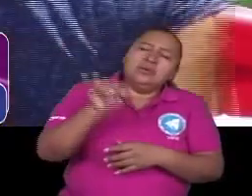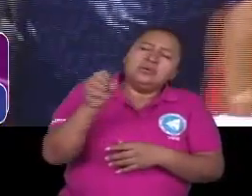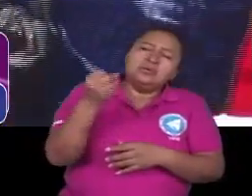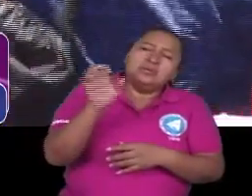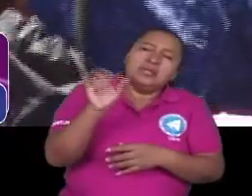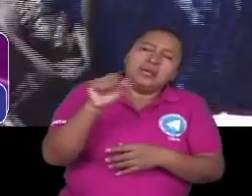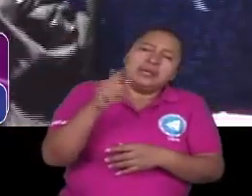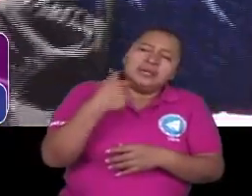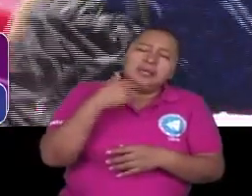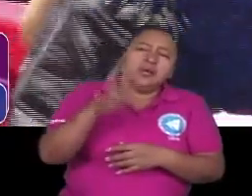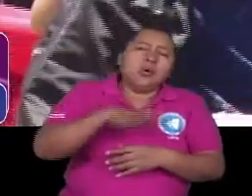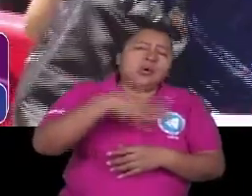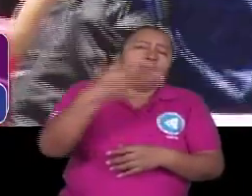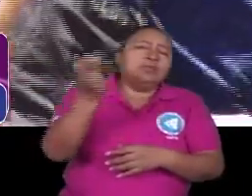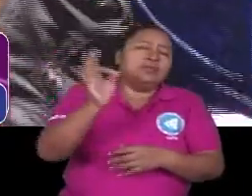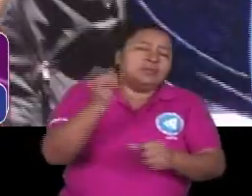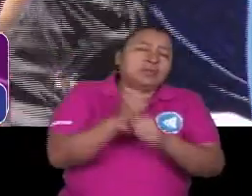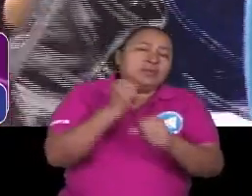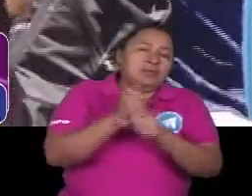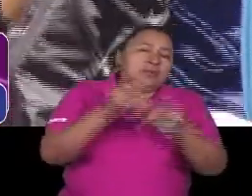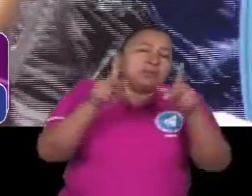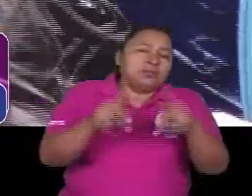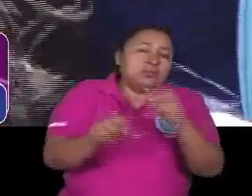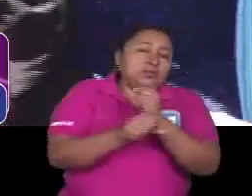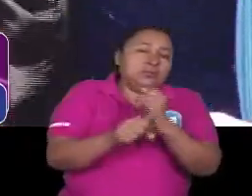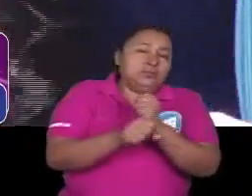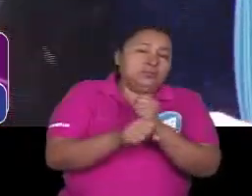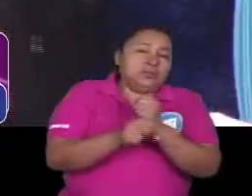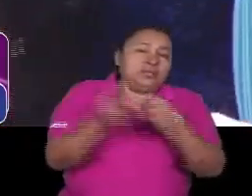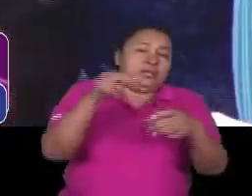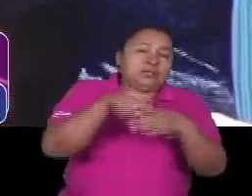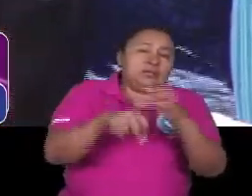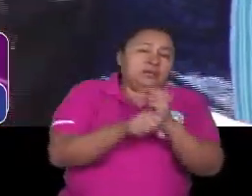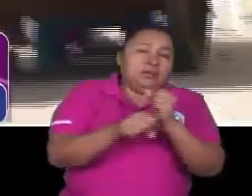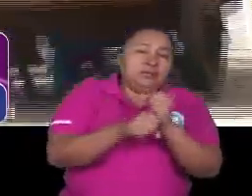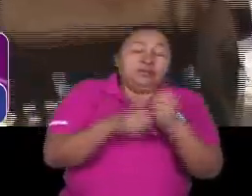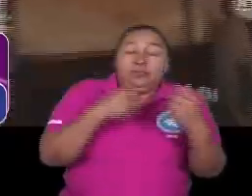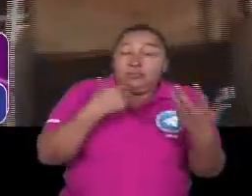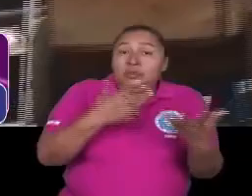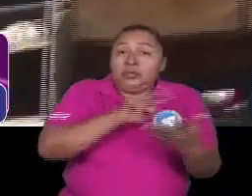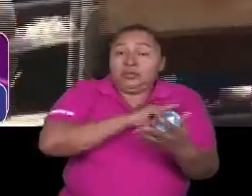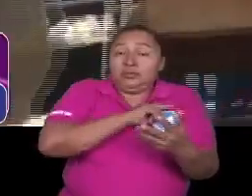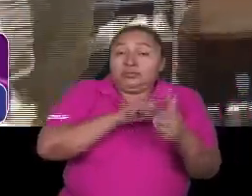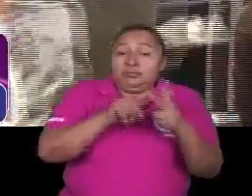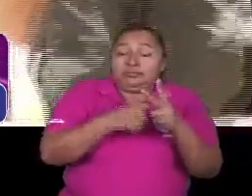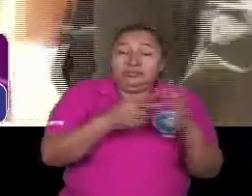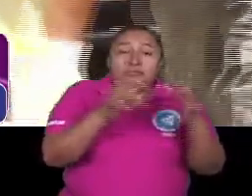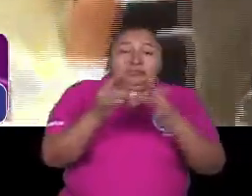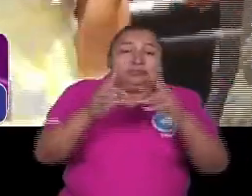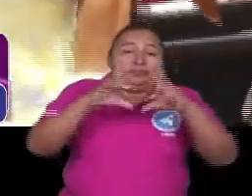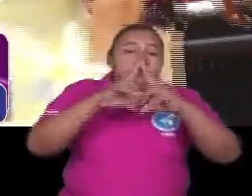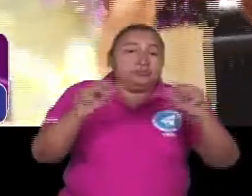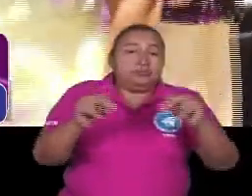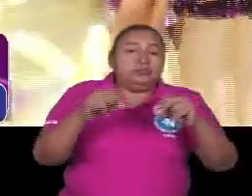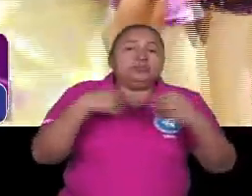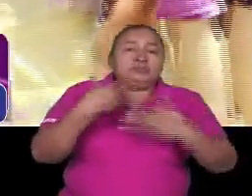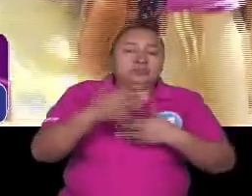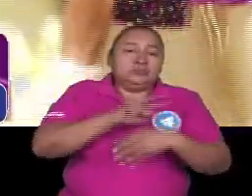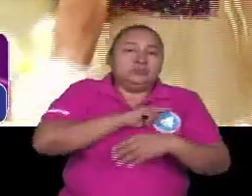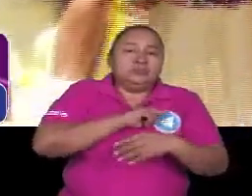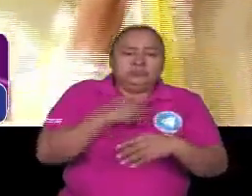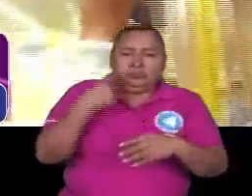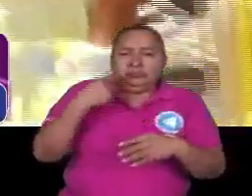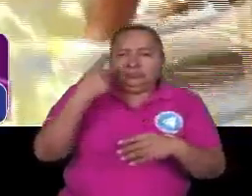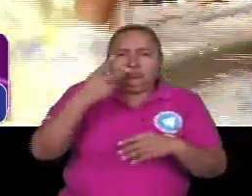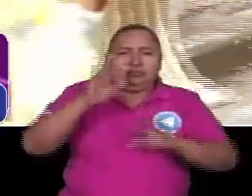me lleva a otras modalidades de trabajadores y de empleo porque a partir de la particularidad nicaragüense también y hemos